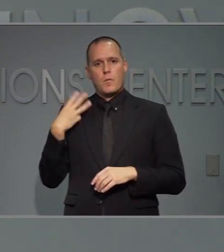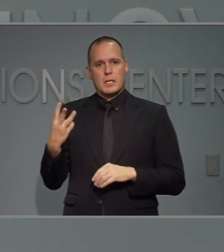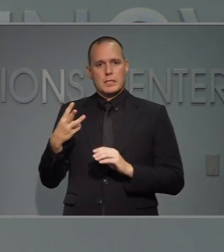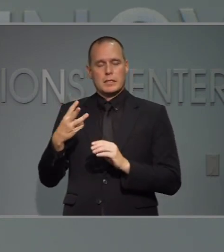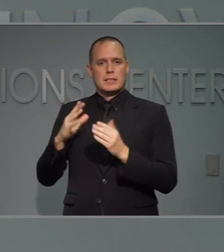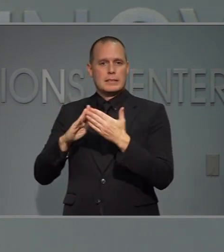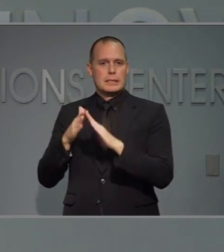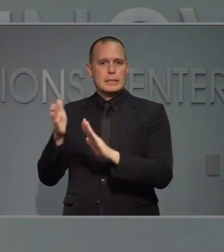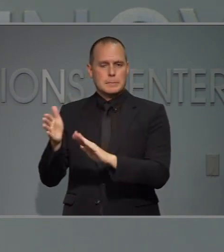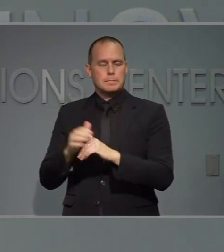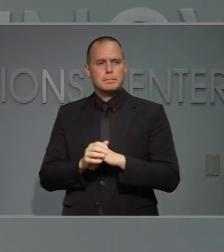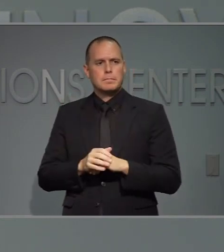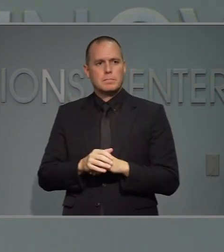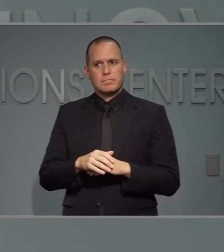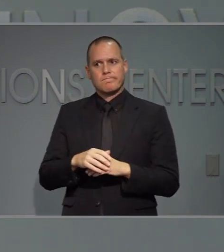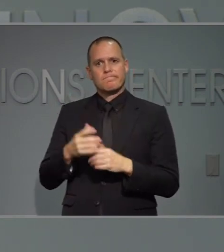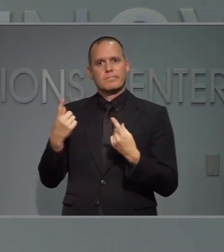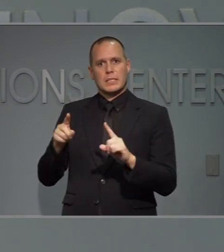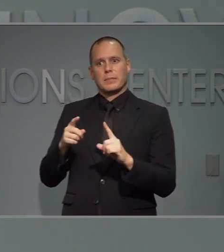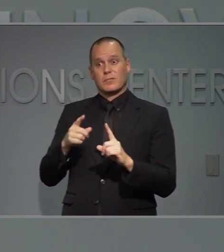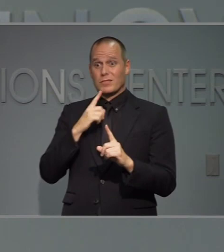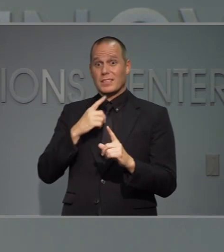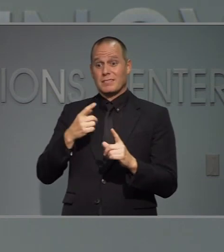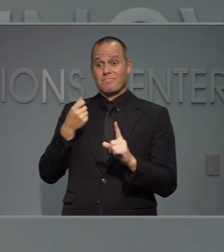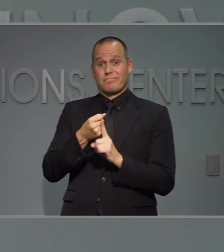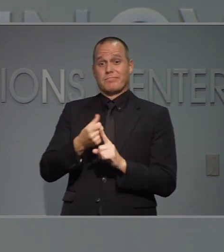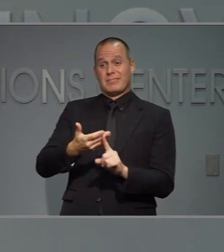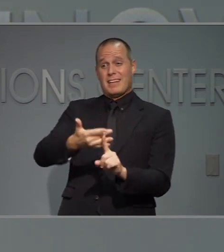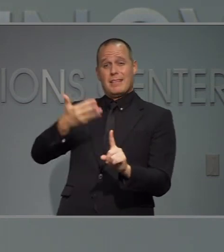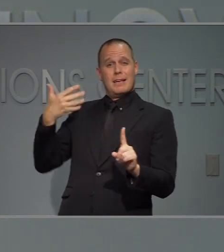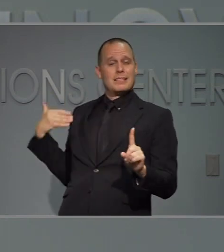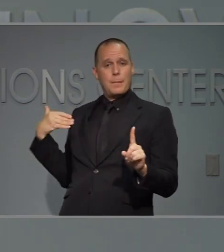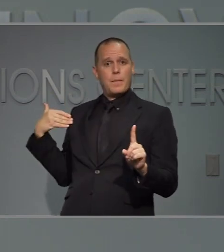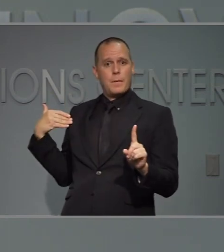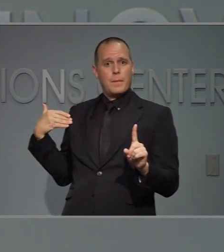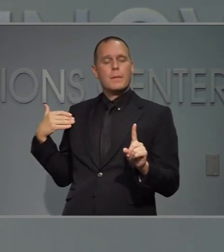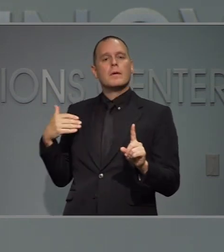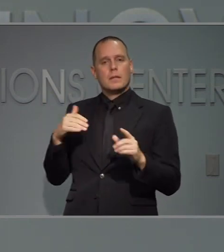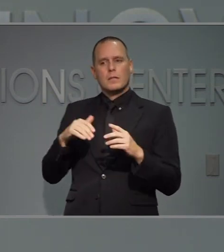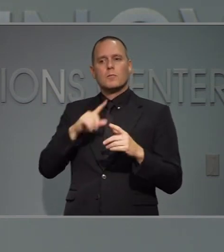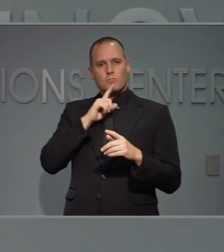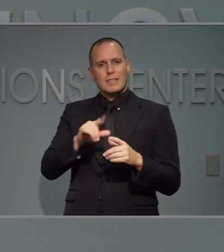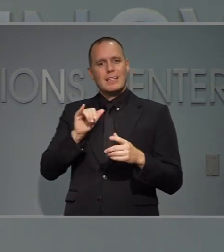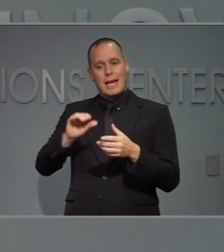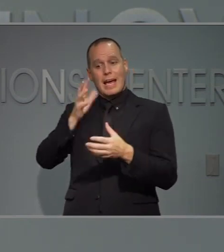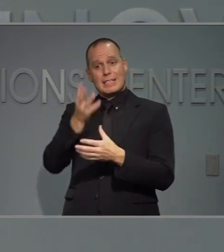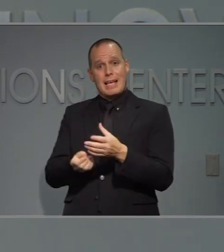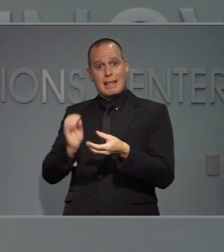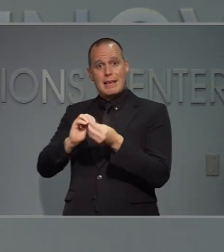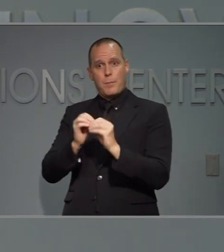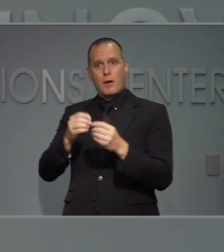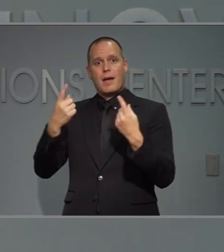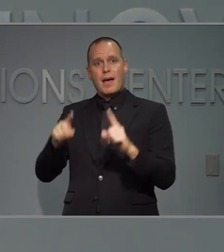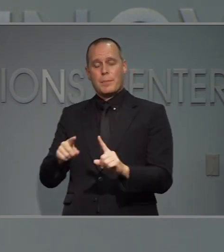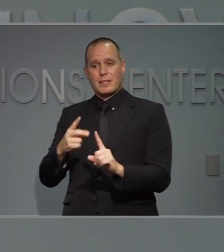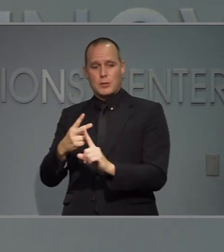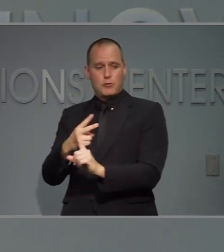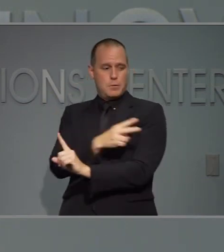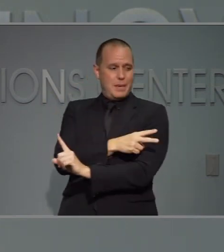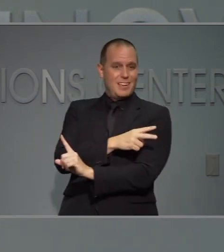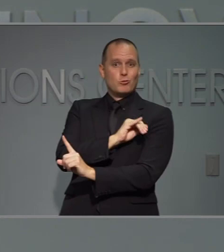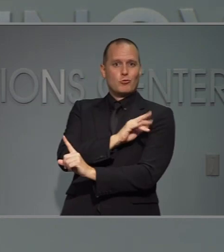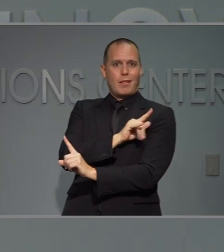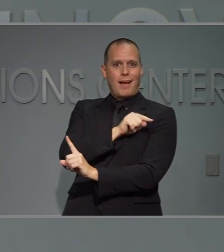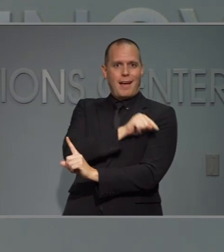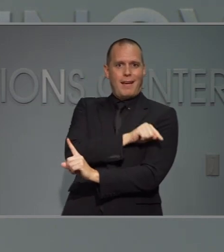con COVID-19 este es un indicador rezagado y también nos está diciendo lo que estaba pasando en Carolina